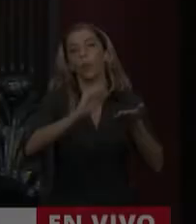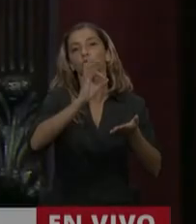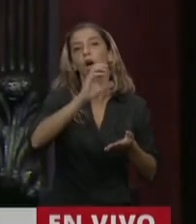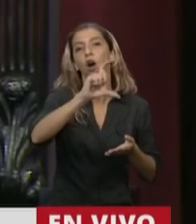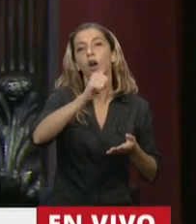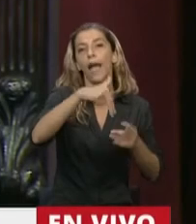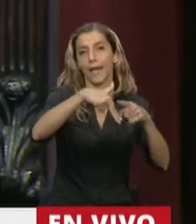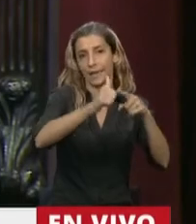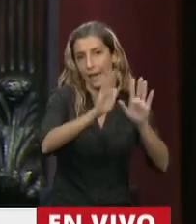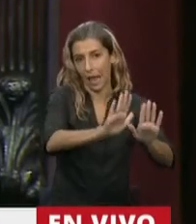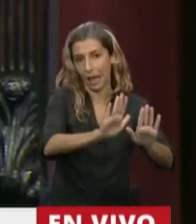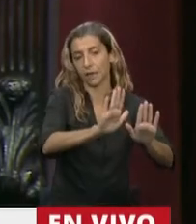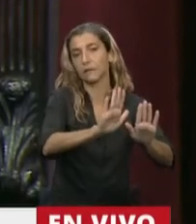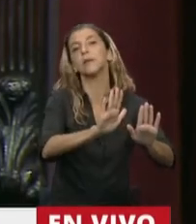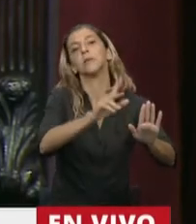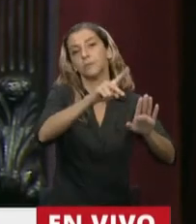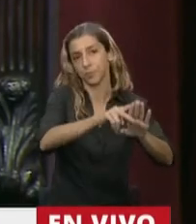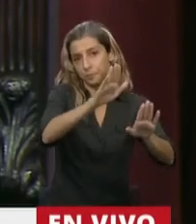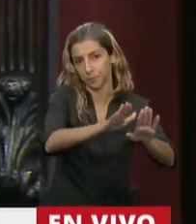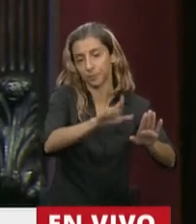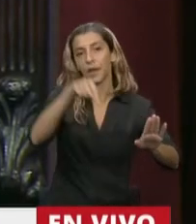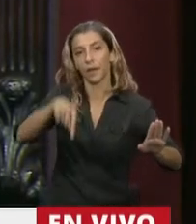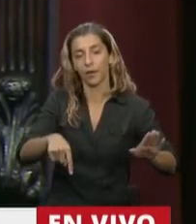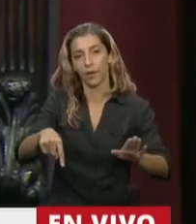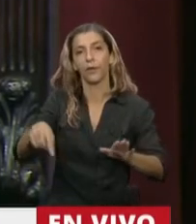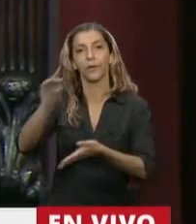Le damos la palabra a la diputada Alejandra Vigo.